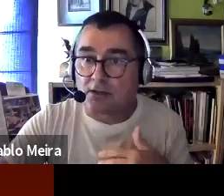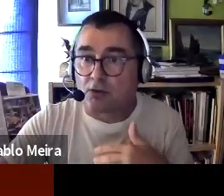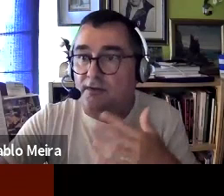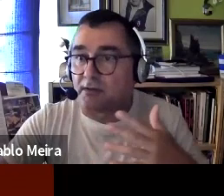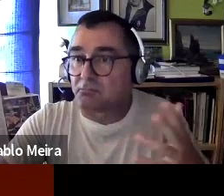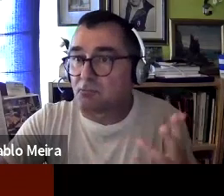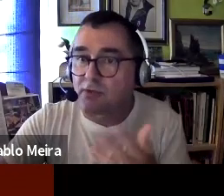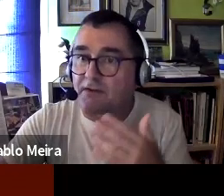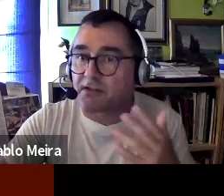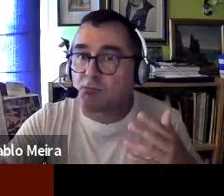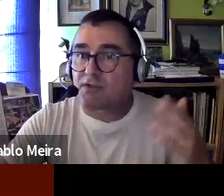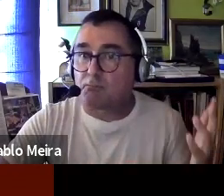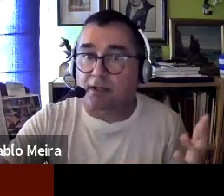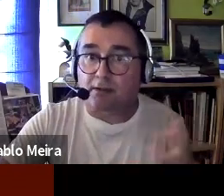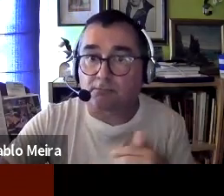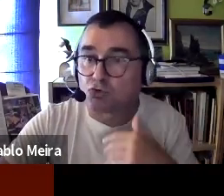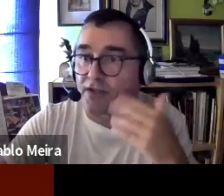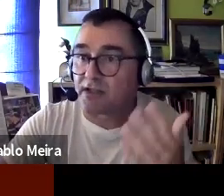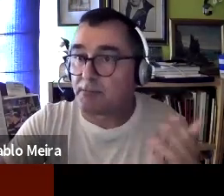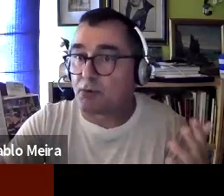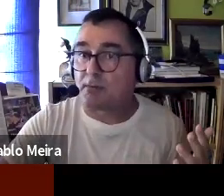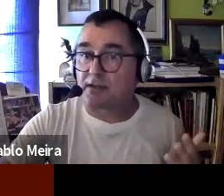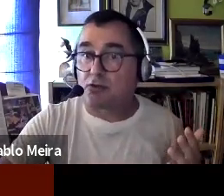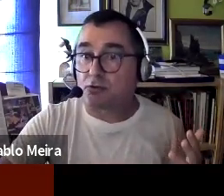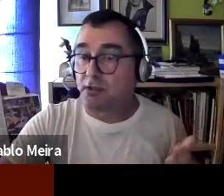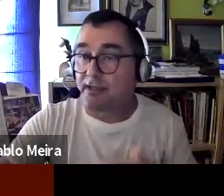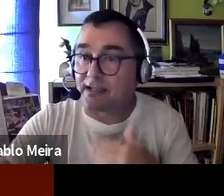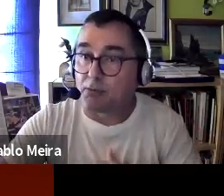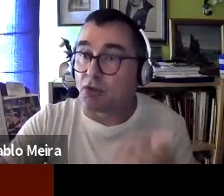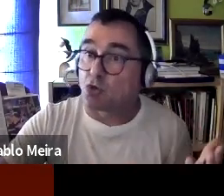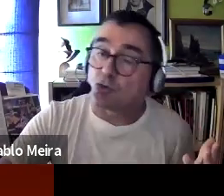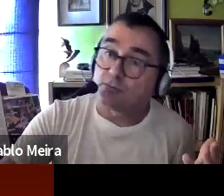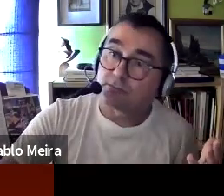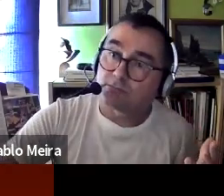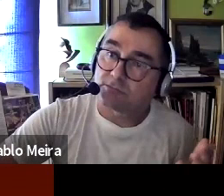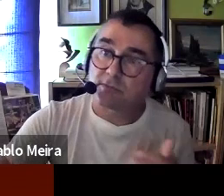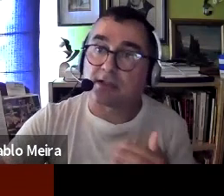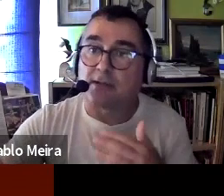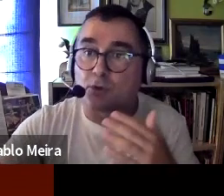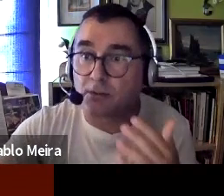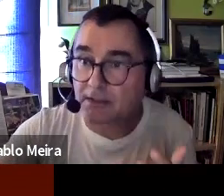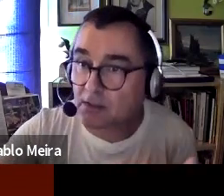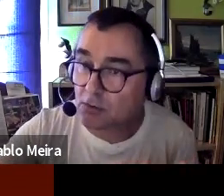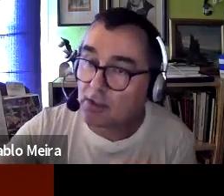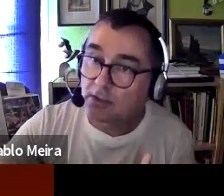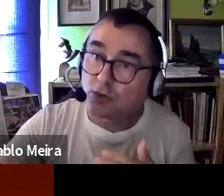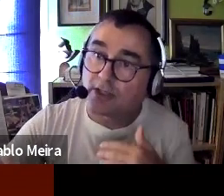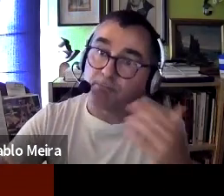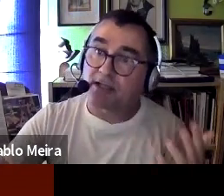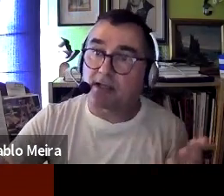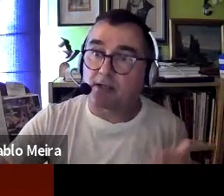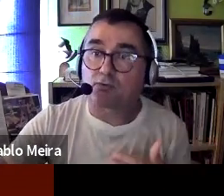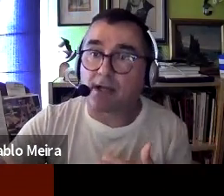conocéis, lo dice con una frase muy simple. No es el cambio climático, es el cambio de todo. El cambio climático